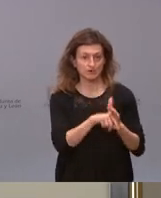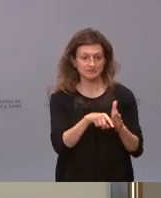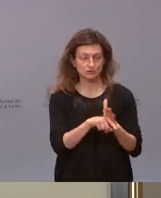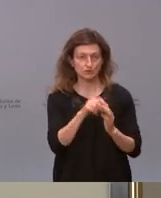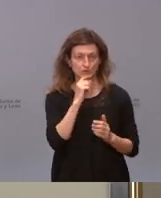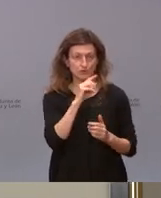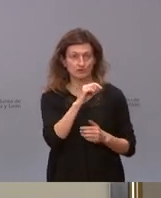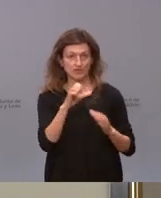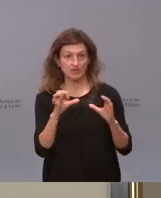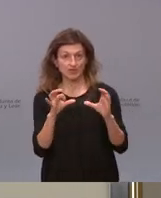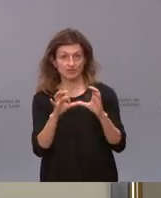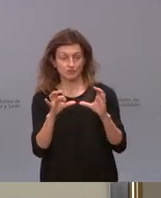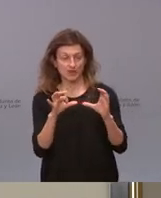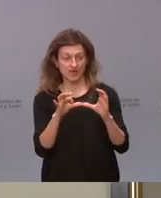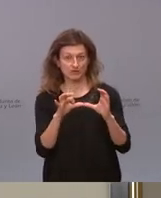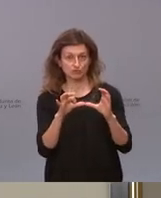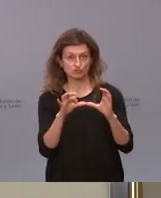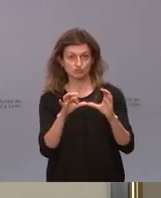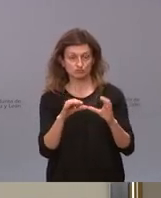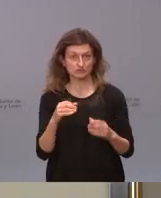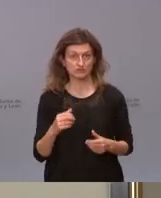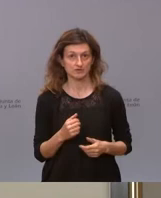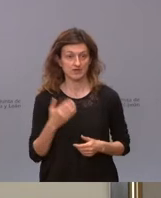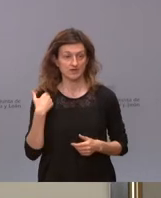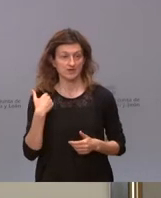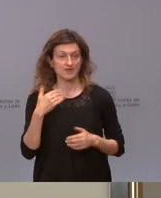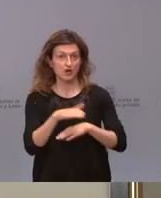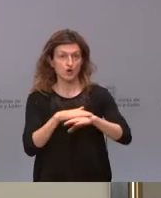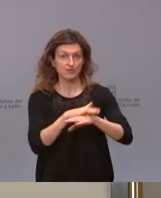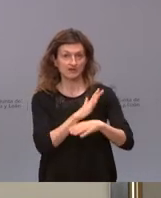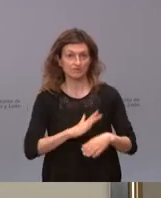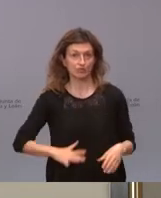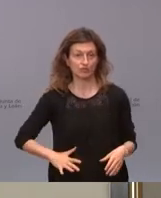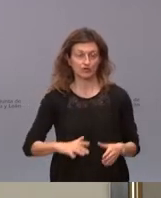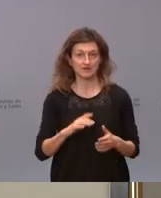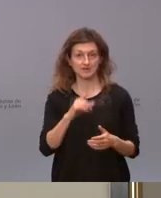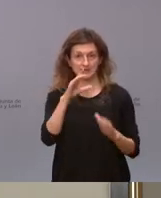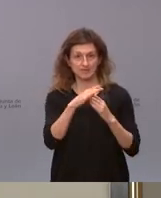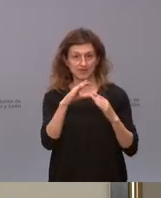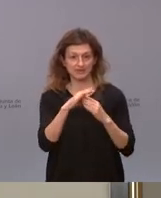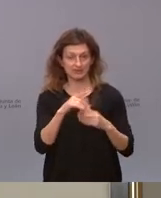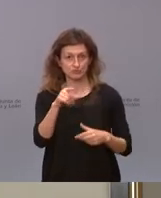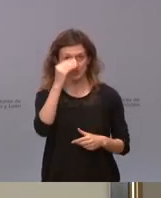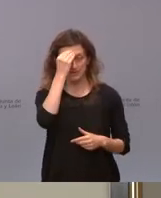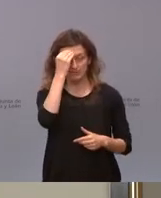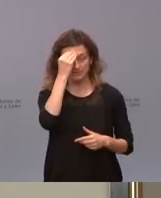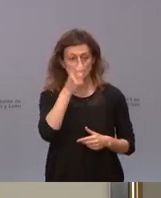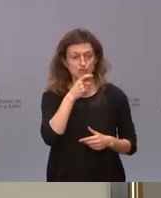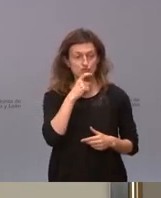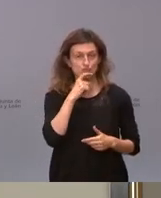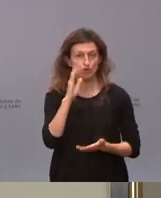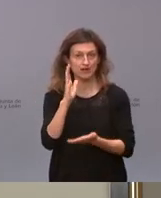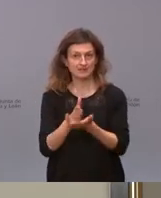de Ciudadanos Ciudadanos gobernaba o bueno gobierna todavía en funciones en la Comunidad de Madrid ¿cómo valora usted el castigo